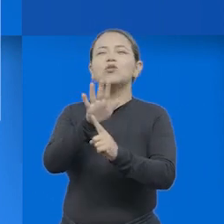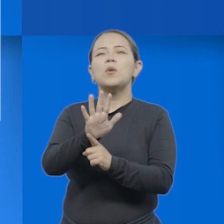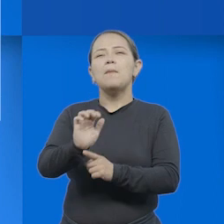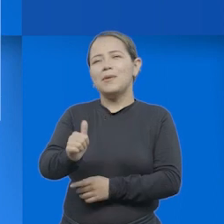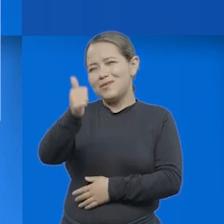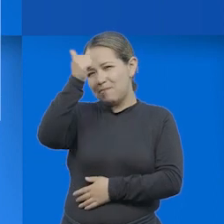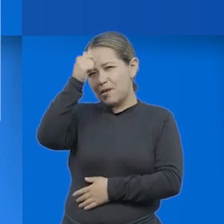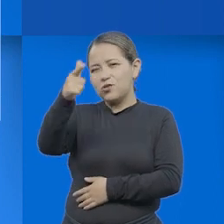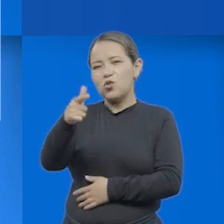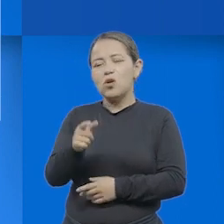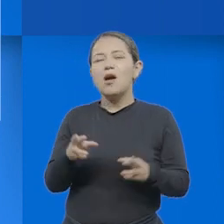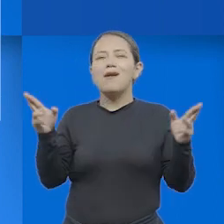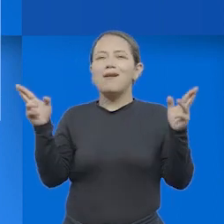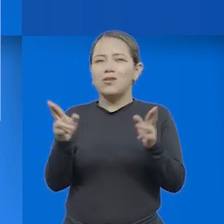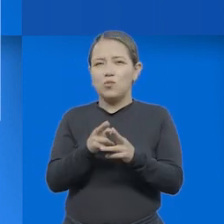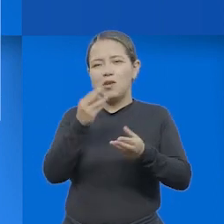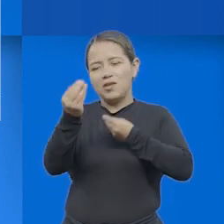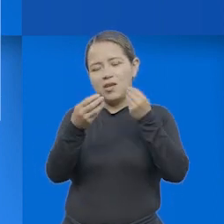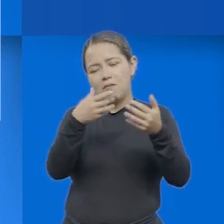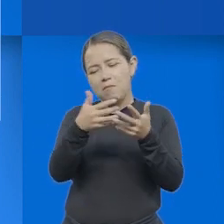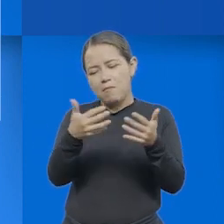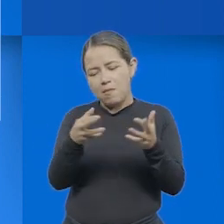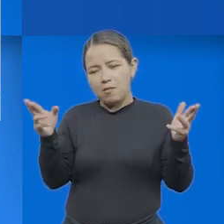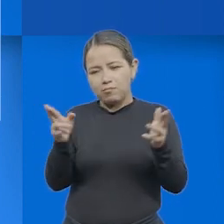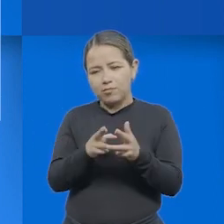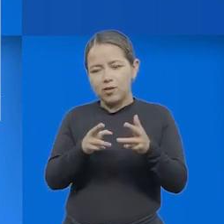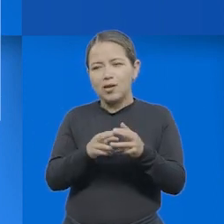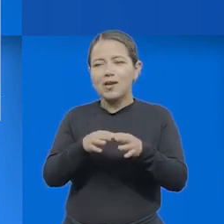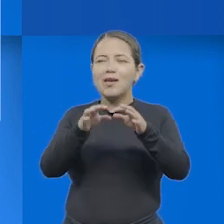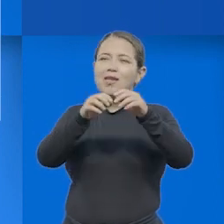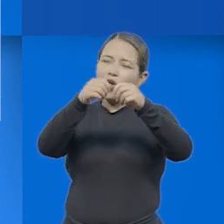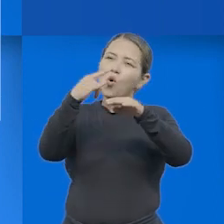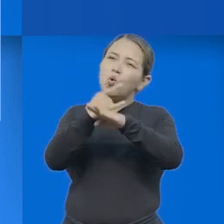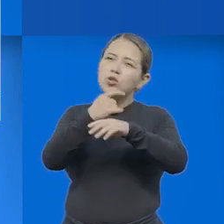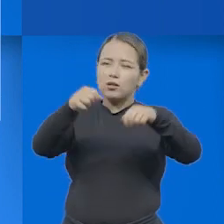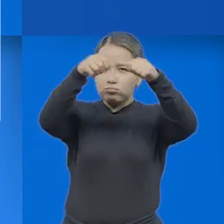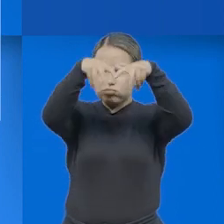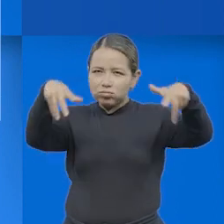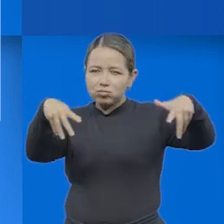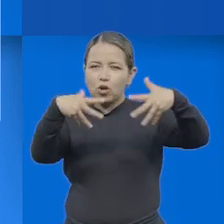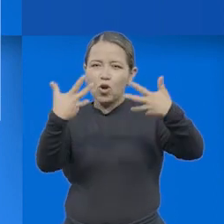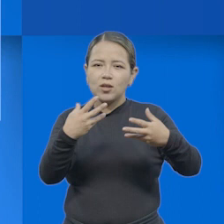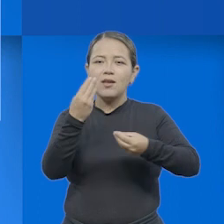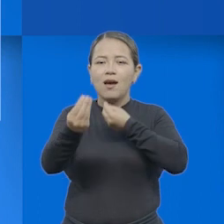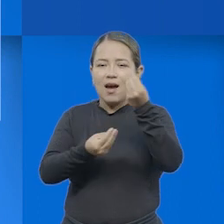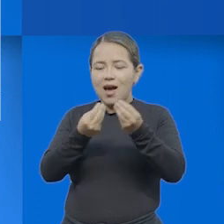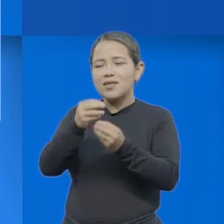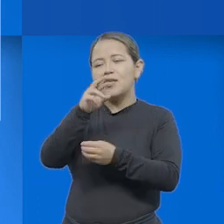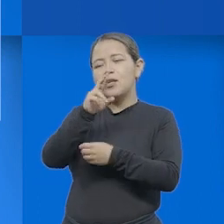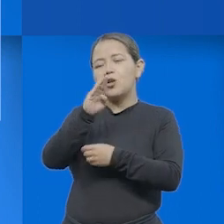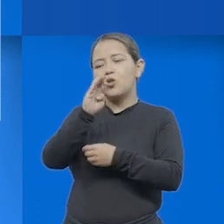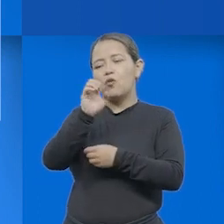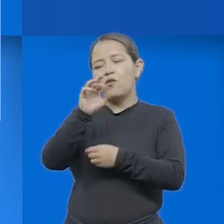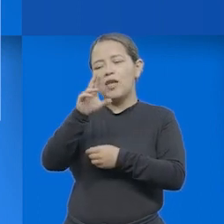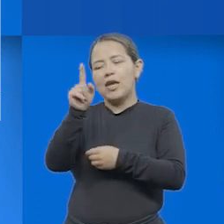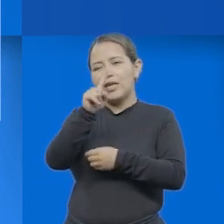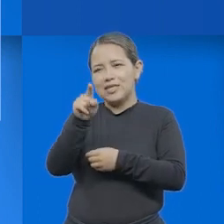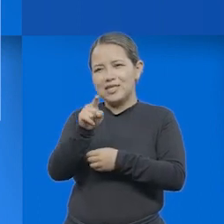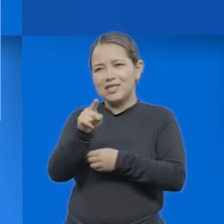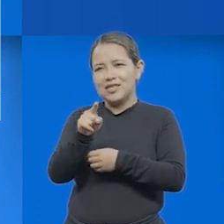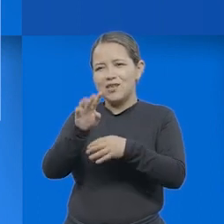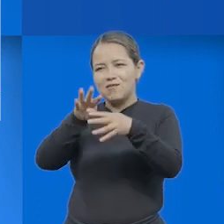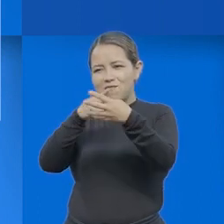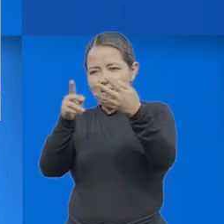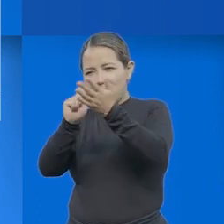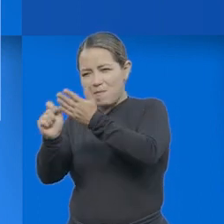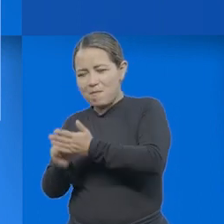énfasis especial en la elaboración de resúmenes y uso de organizadores gráficos, diseñar rúbrica para el seguimiento del proceso